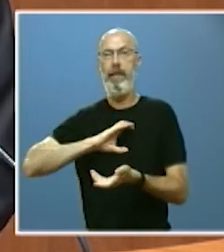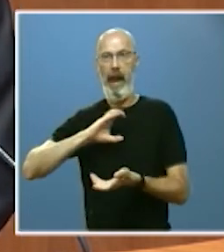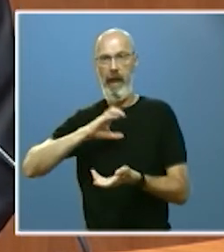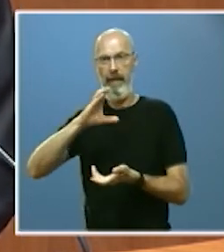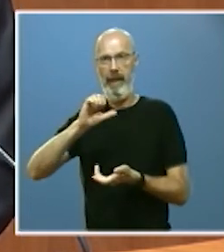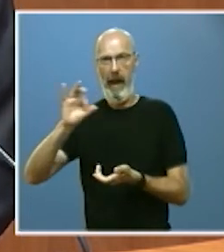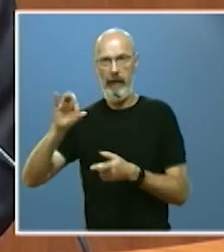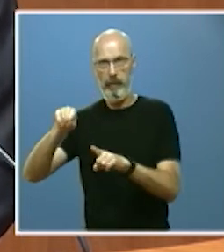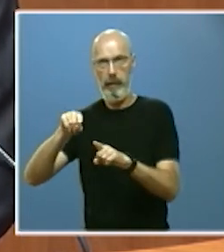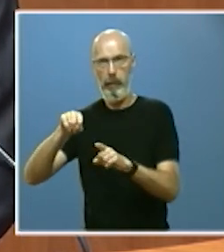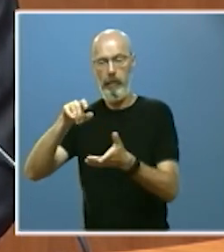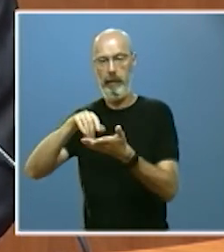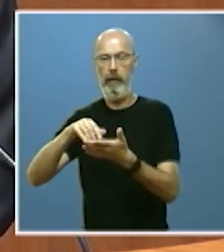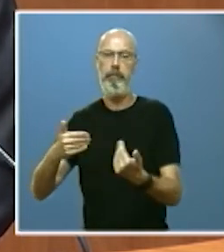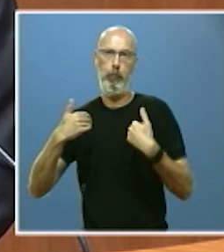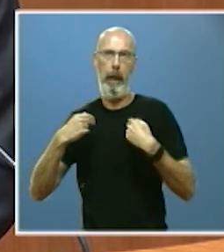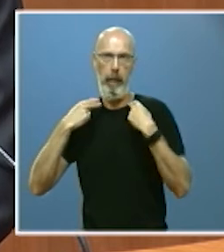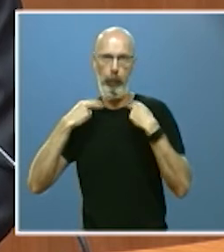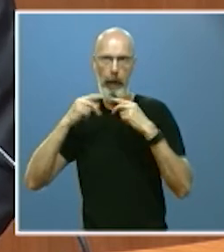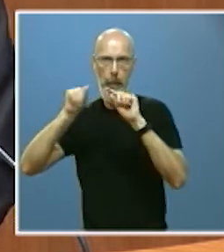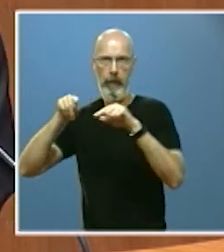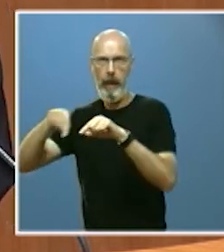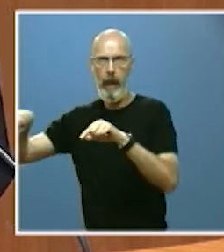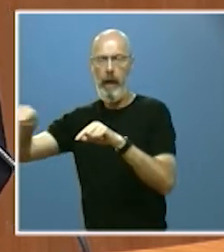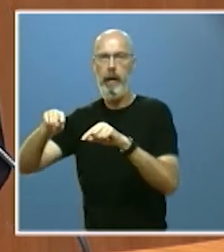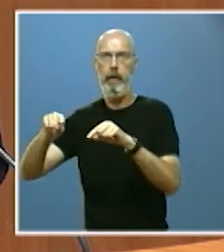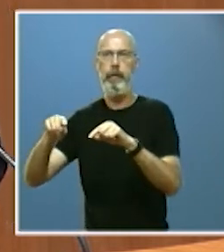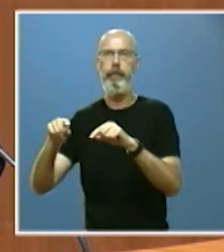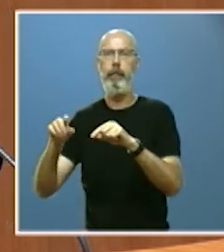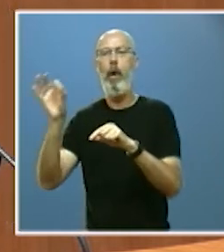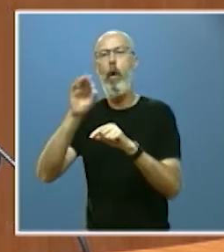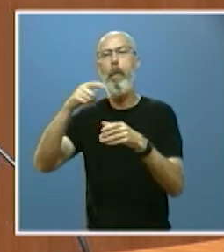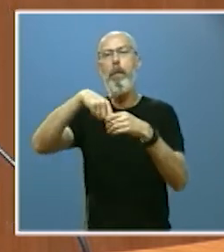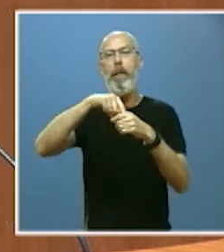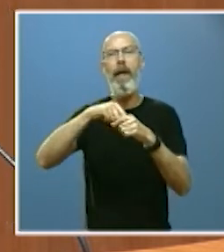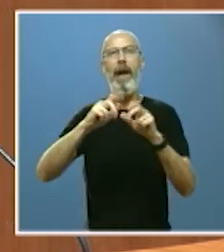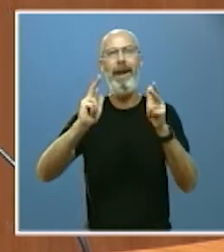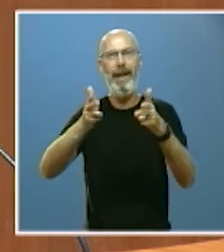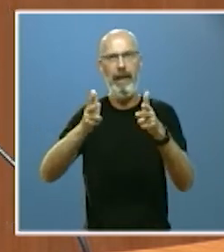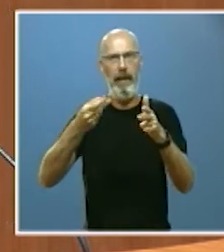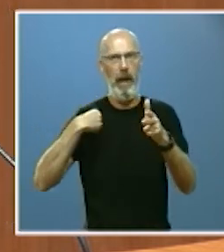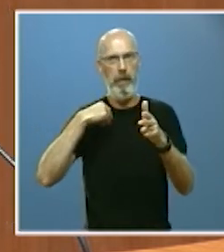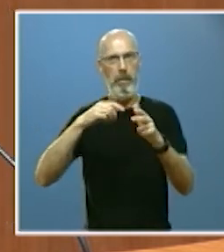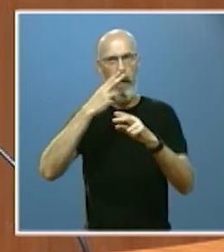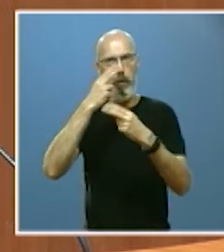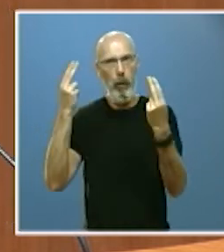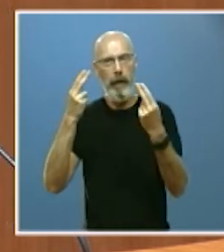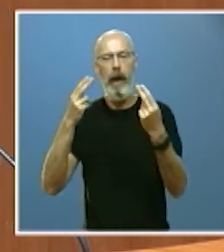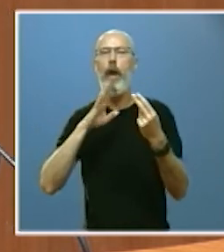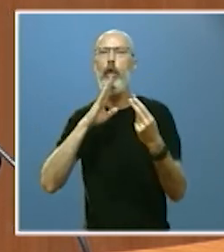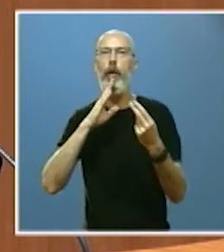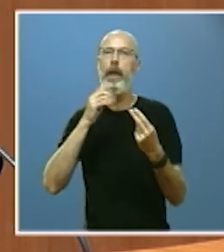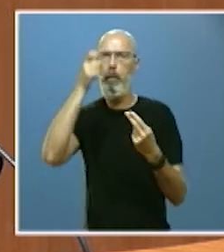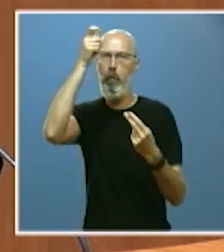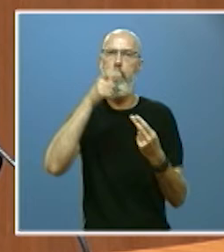de la mano de las diputaciones provinciales así como de las plazas residenciales públicas se ubican en el medio rural y la